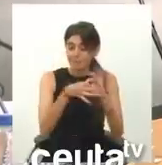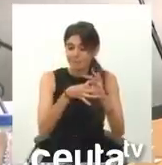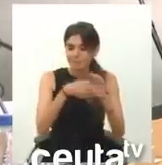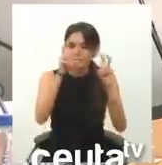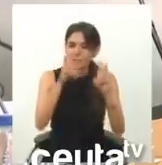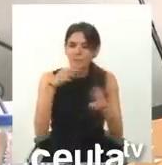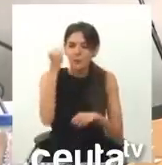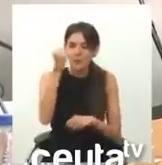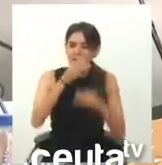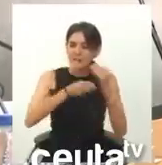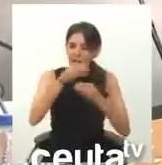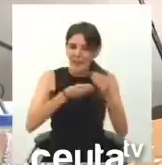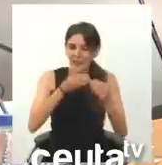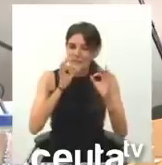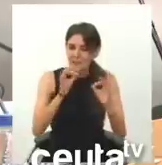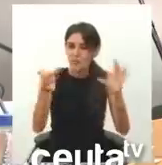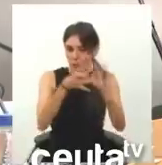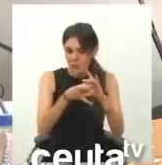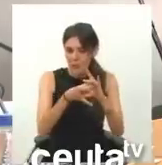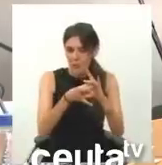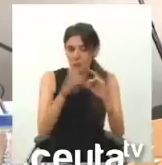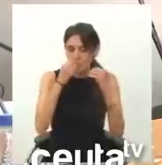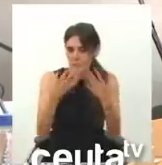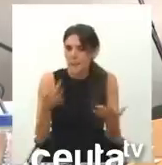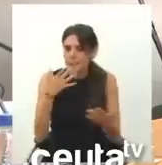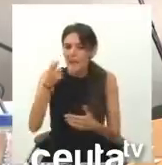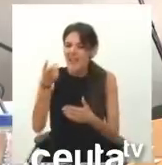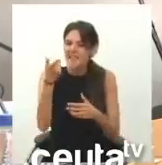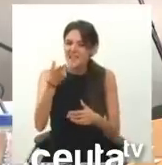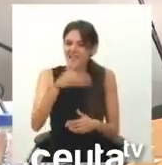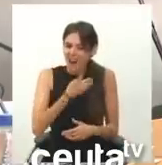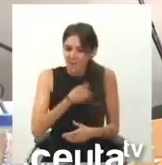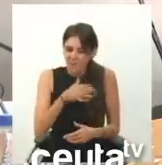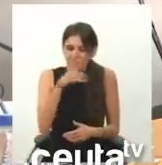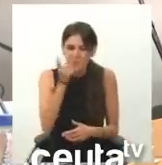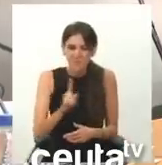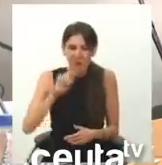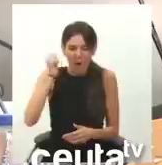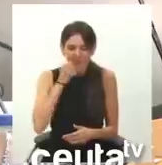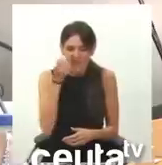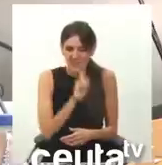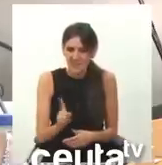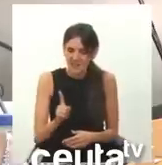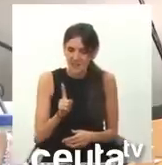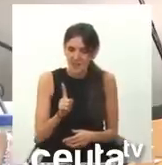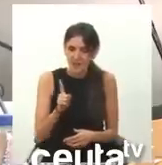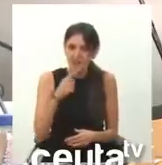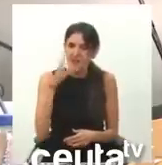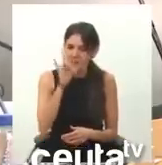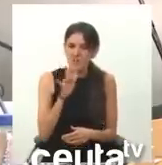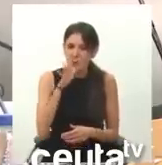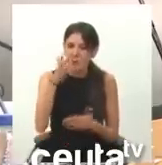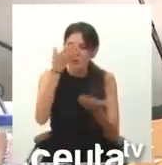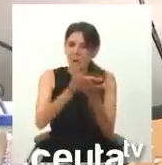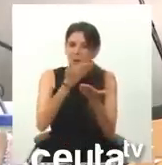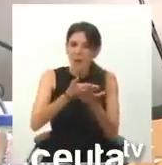se ejerce, es un hecho. Bien. Es ofensivo, es absurdo y es ofensivo. ¿Por qué le